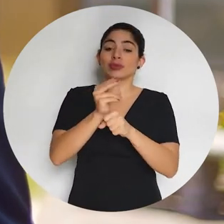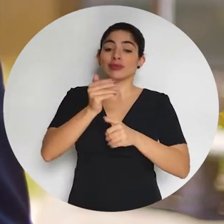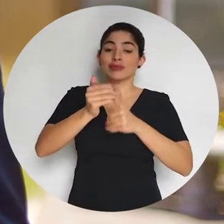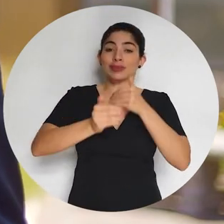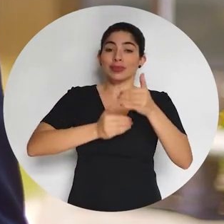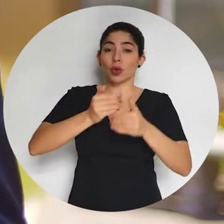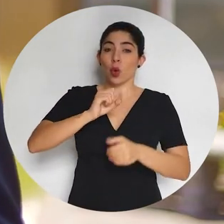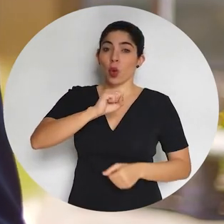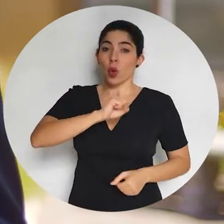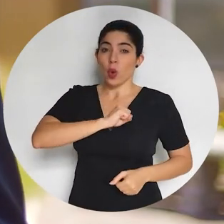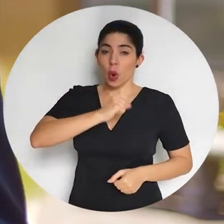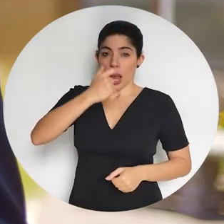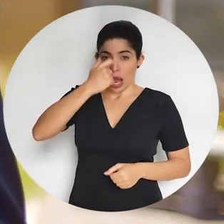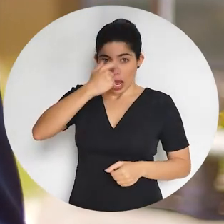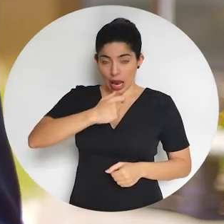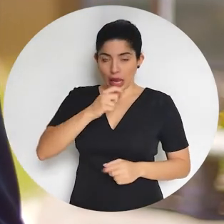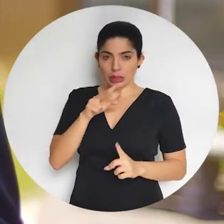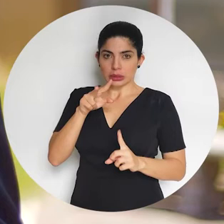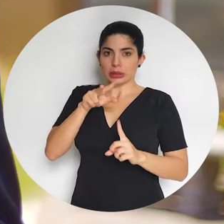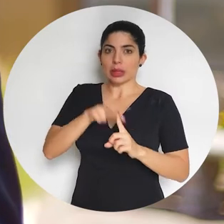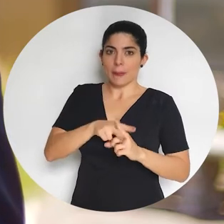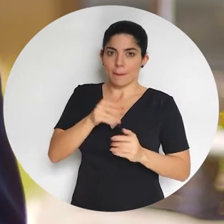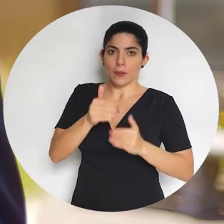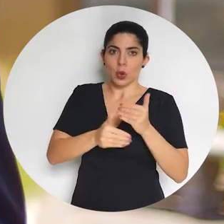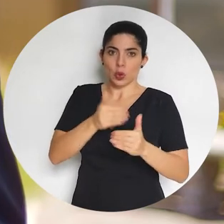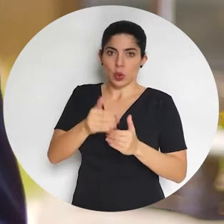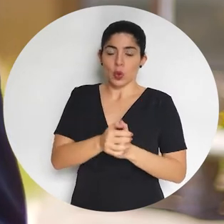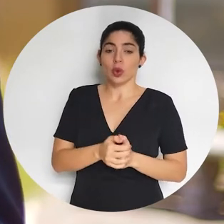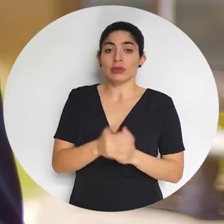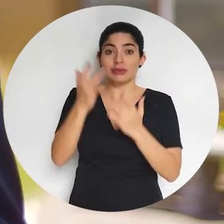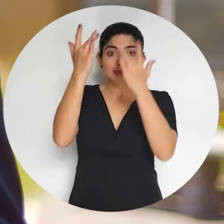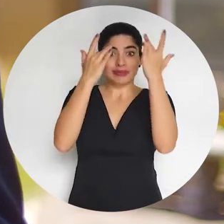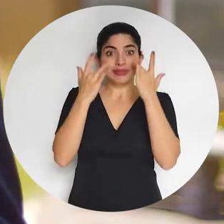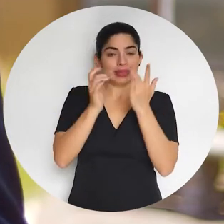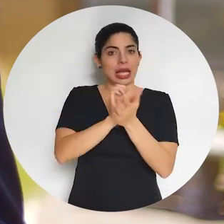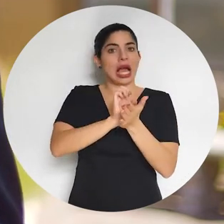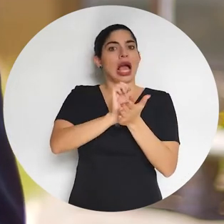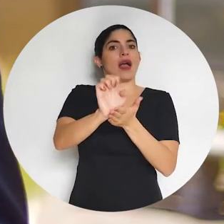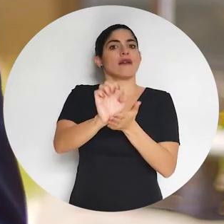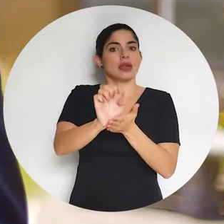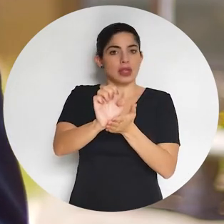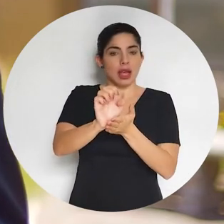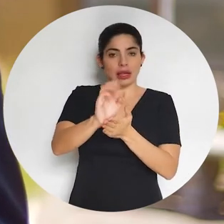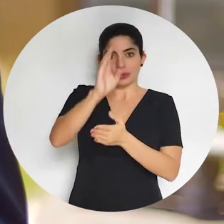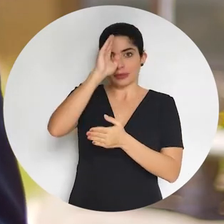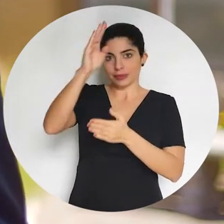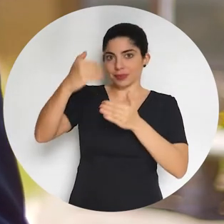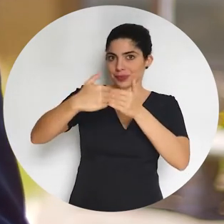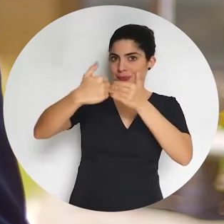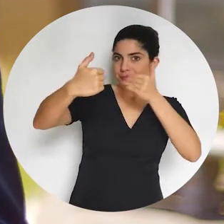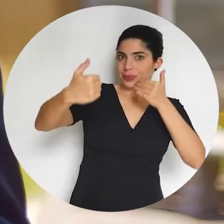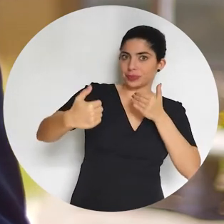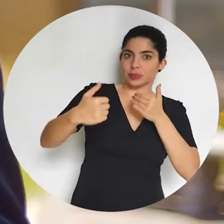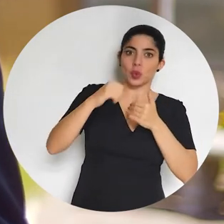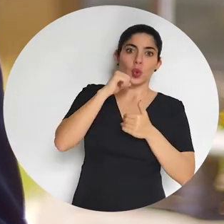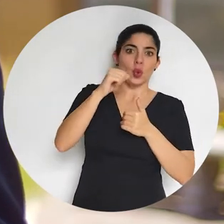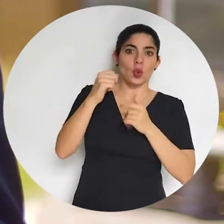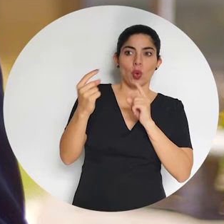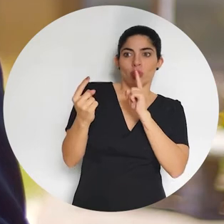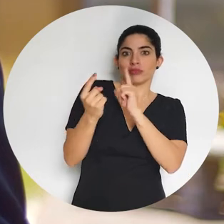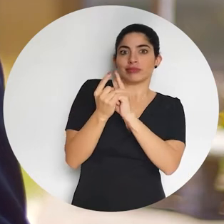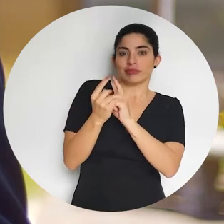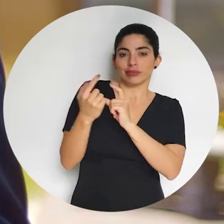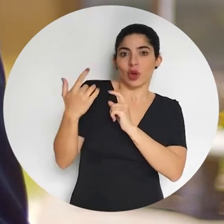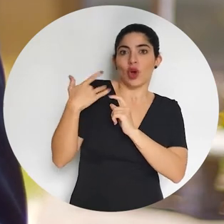utilizar el protocolo de toser y estornudar, evitar tocarse la cara, saludar sin contacto